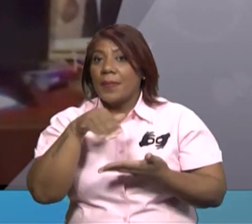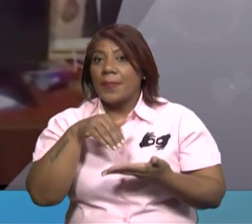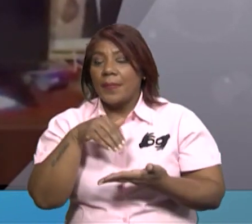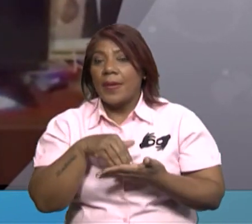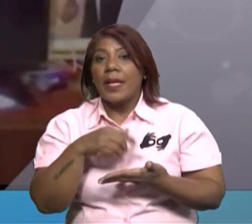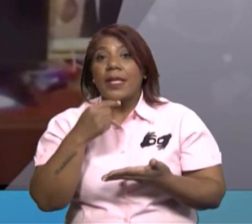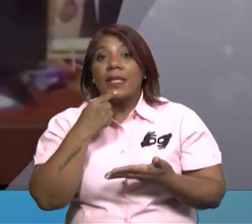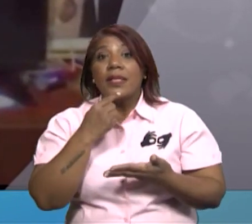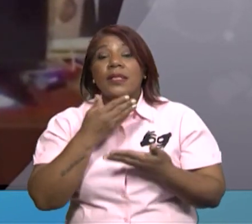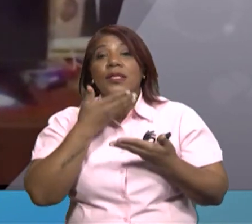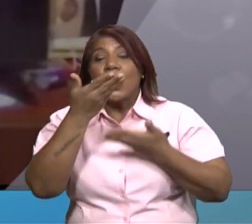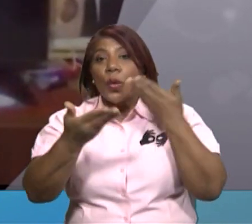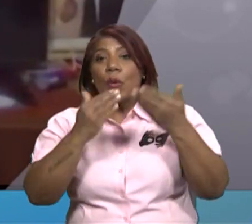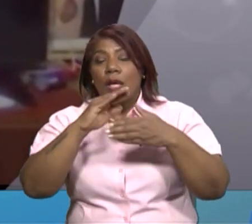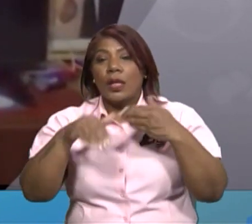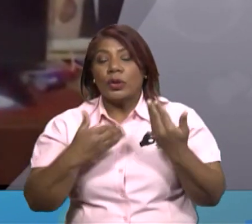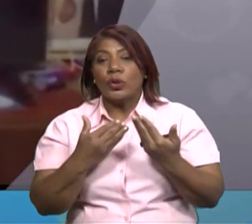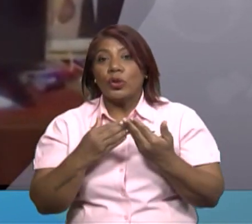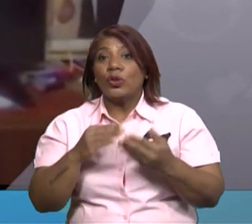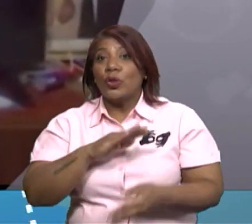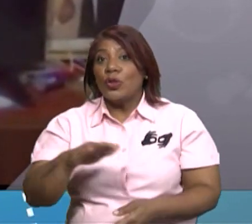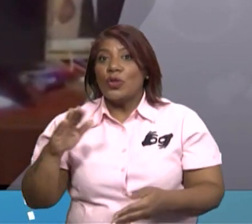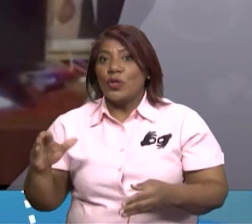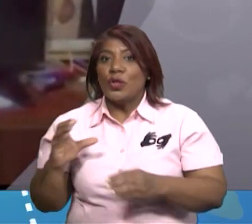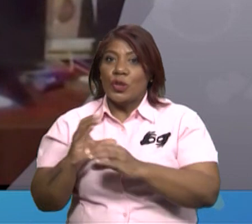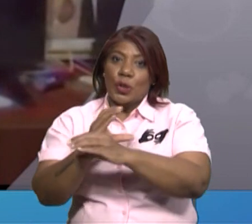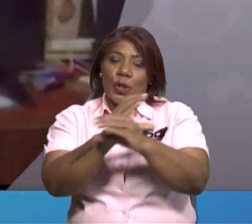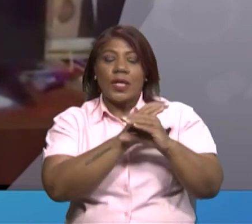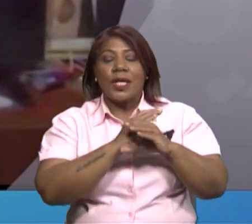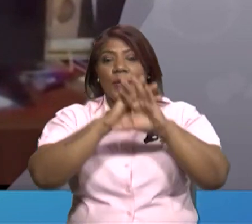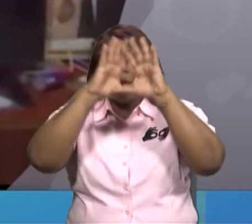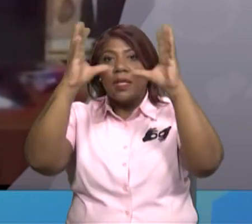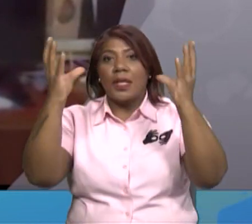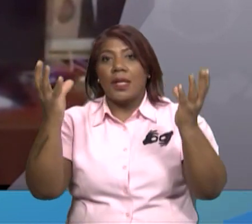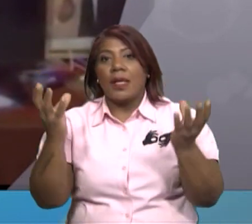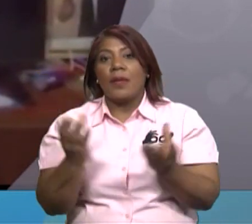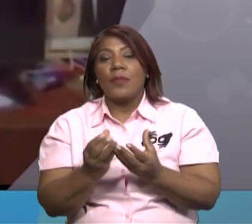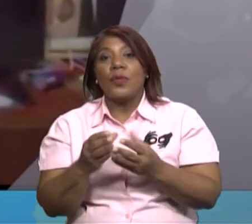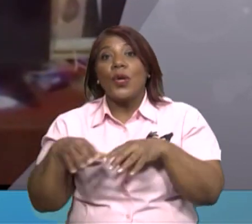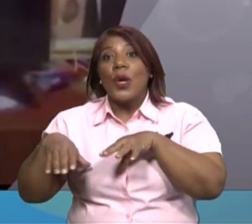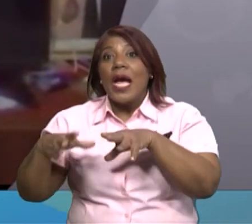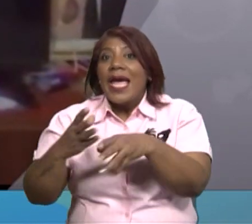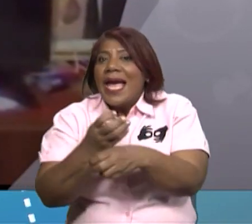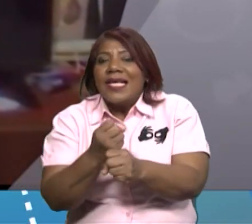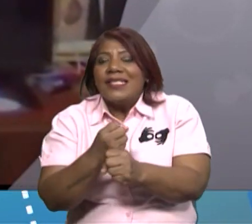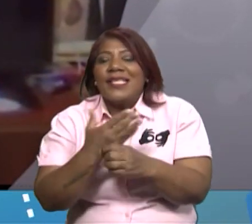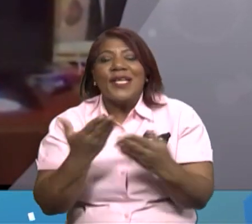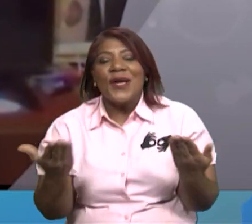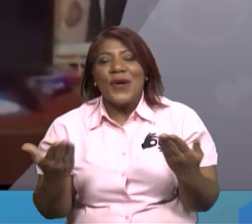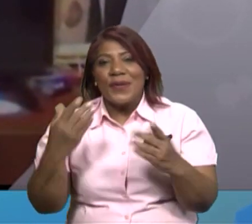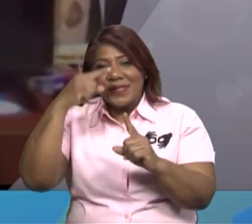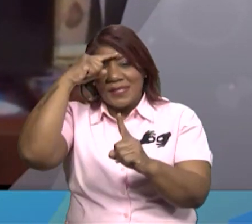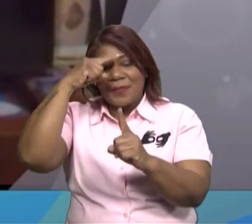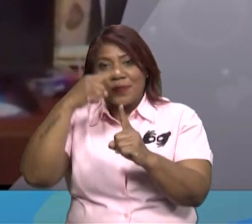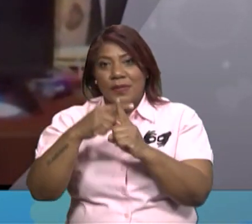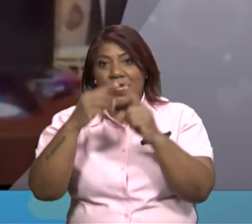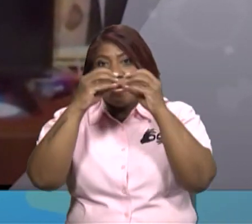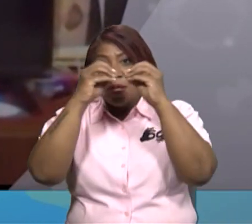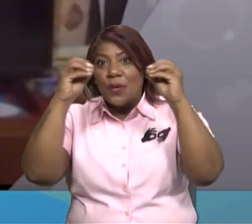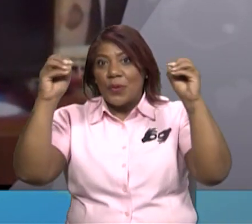del mundo que cuiden el ecosistema con acciones positivas. Como dice una frase